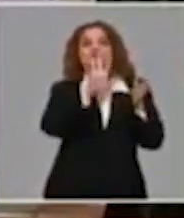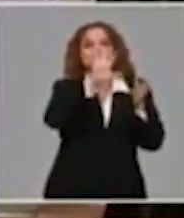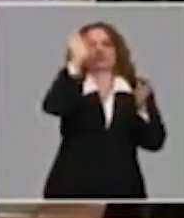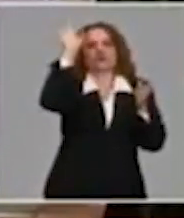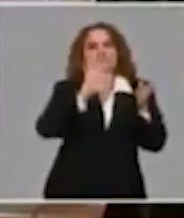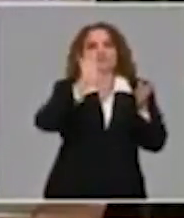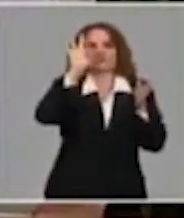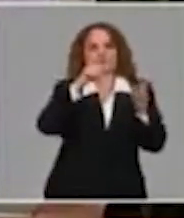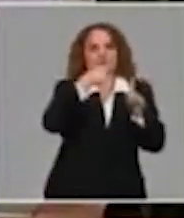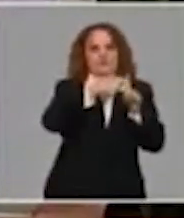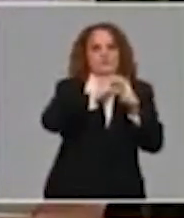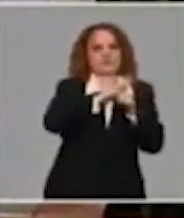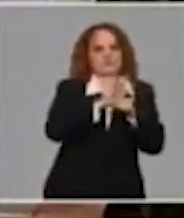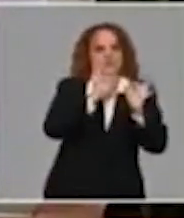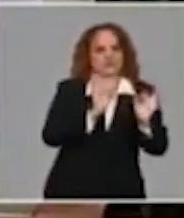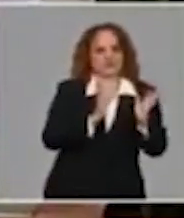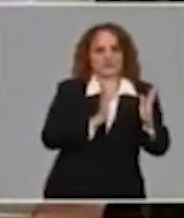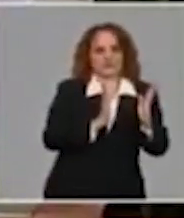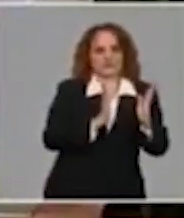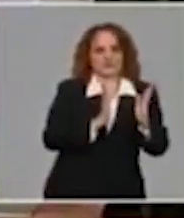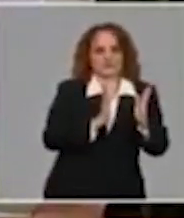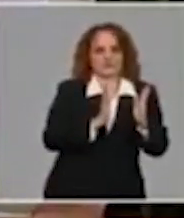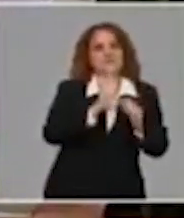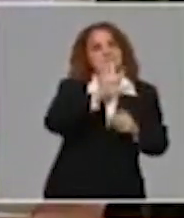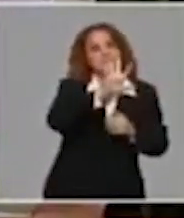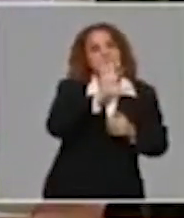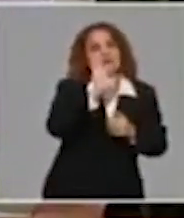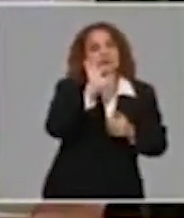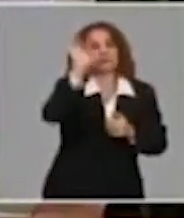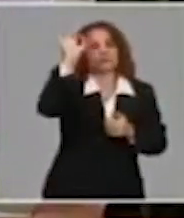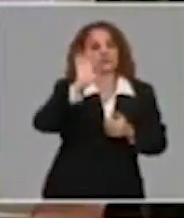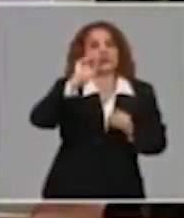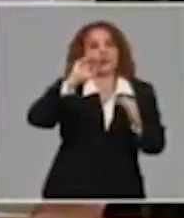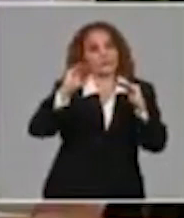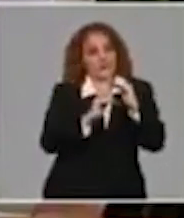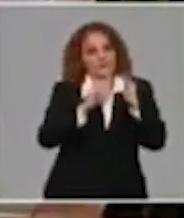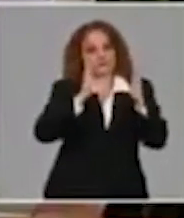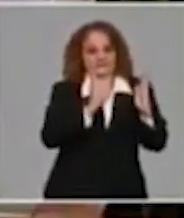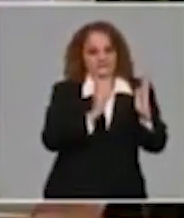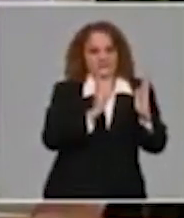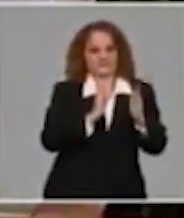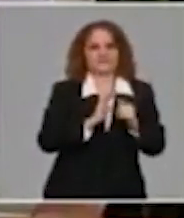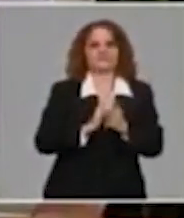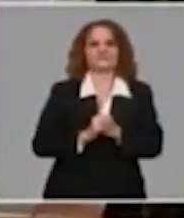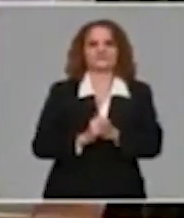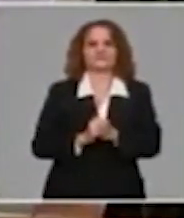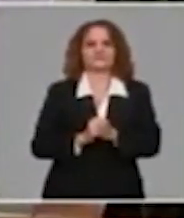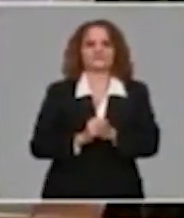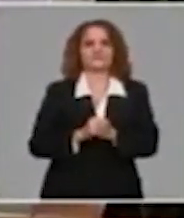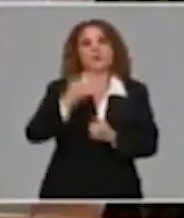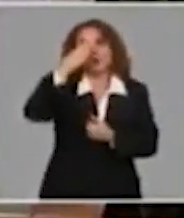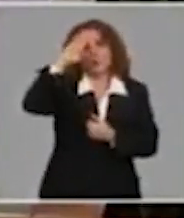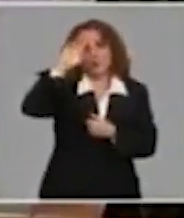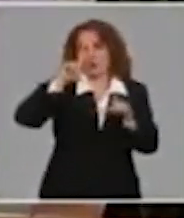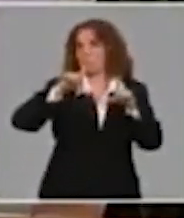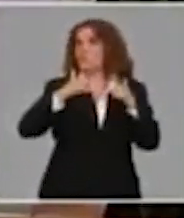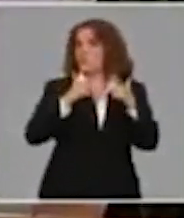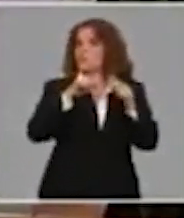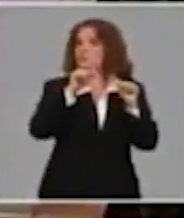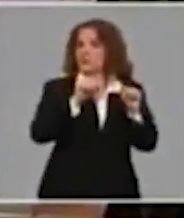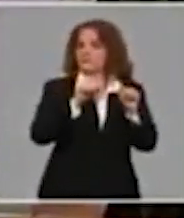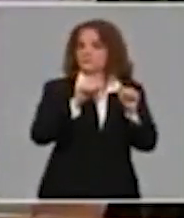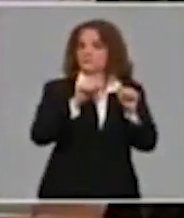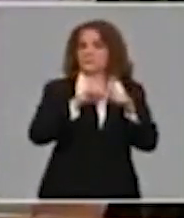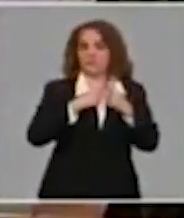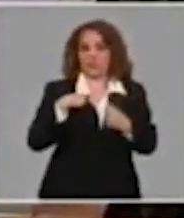activos. Un 5% o menos de casos activos. Por lo tanto, Cuba hoy lo cumple, porque está en 2